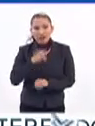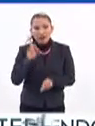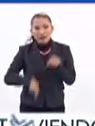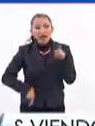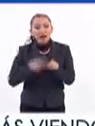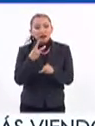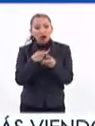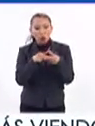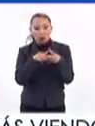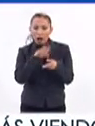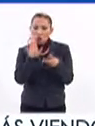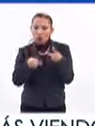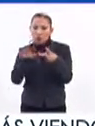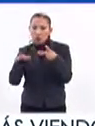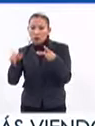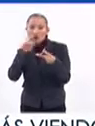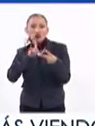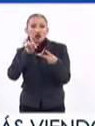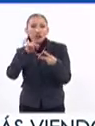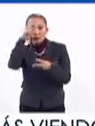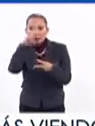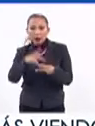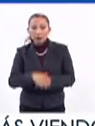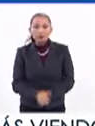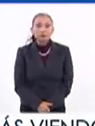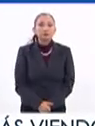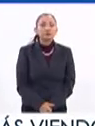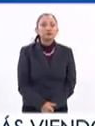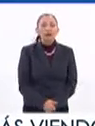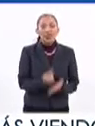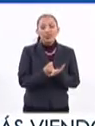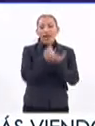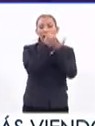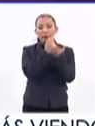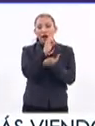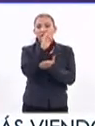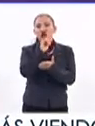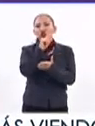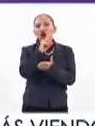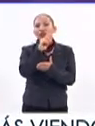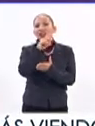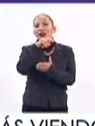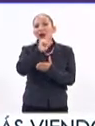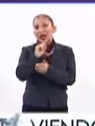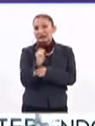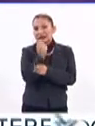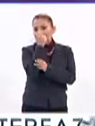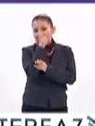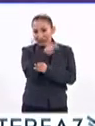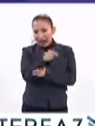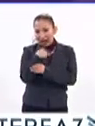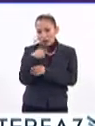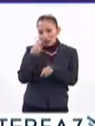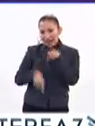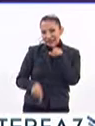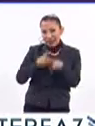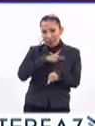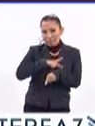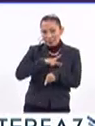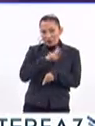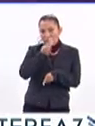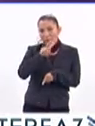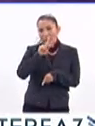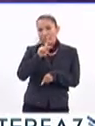que es la segunda causa de muerte en mujeres mexicanas. La terapia fotodinámica es una técnica que además de erradicar el